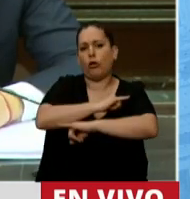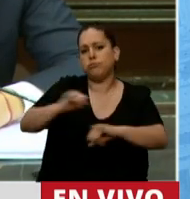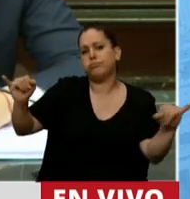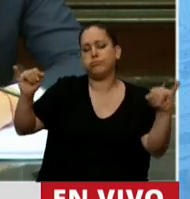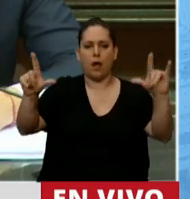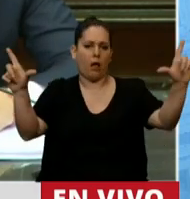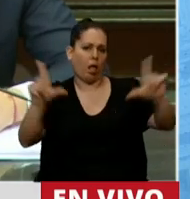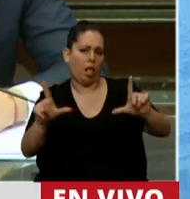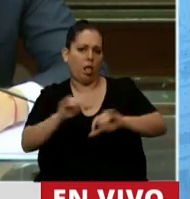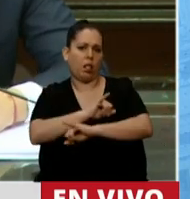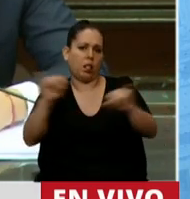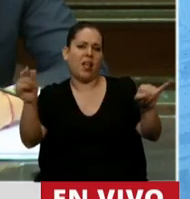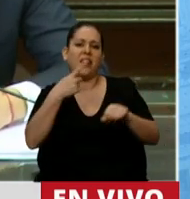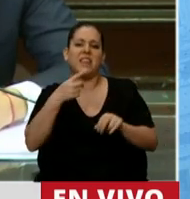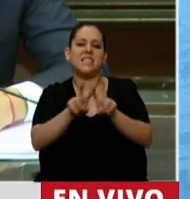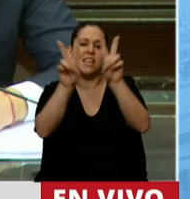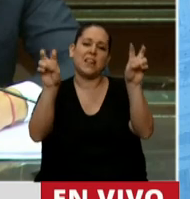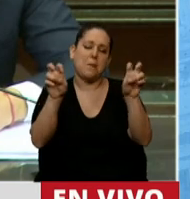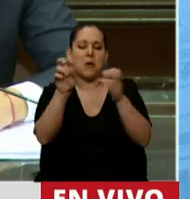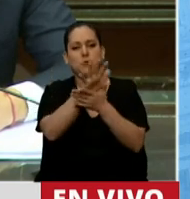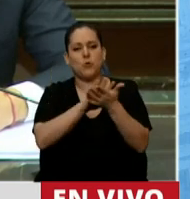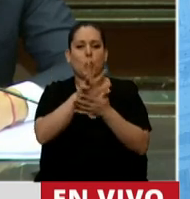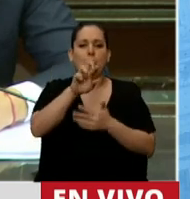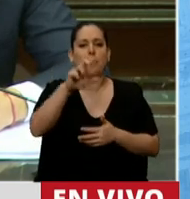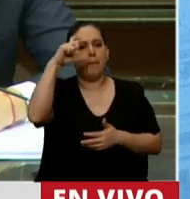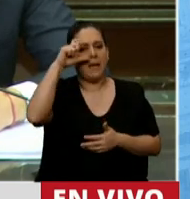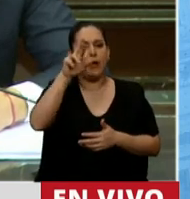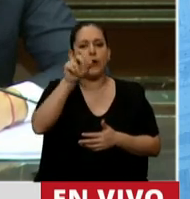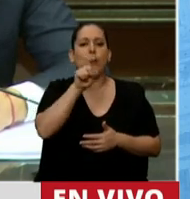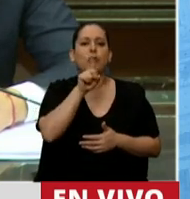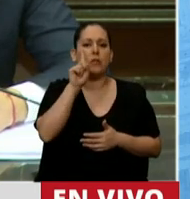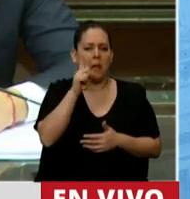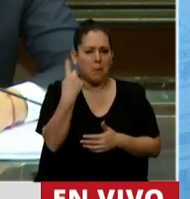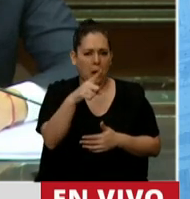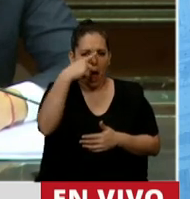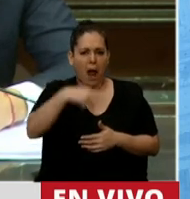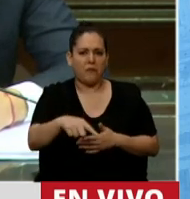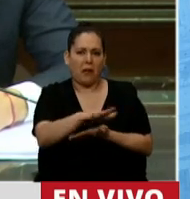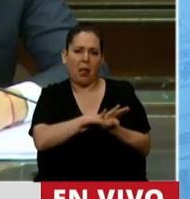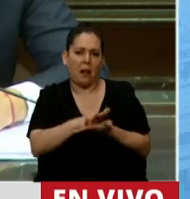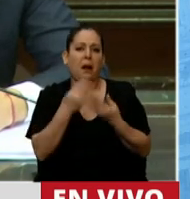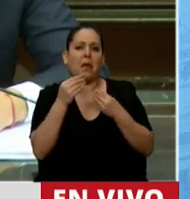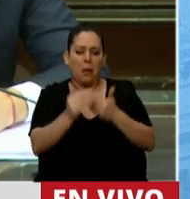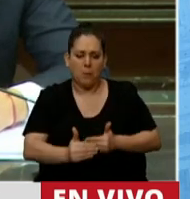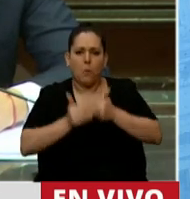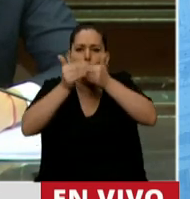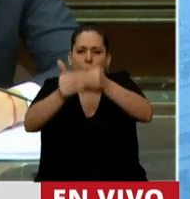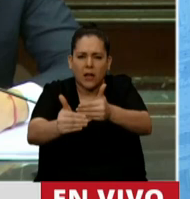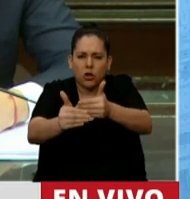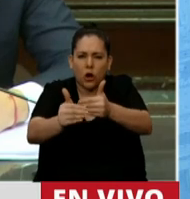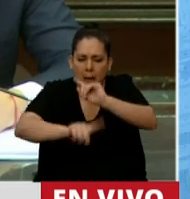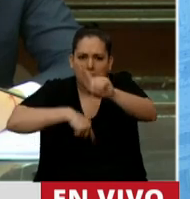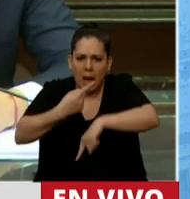la solución Perotti, y ahora lo que tenemos en realidad es una moratoria que se va a debatir y votar mañana, impulsada por el